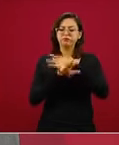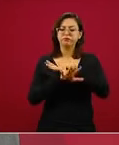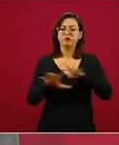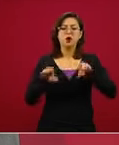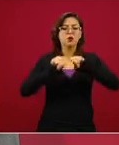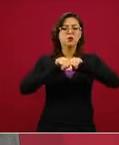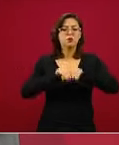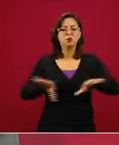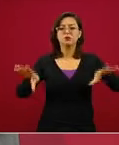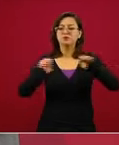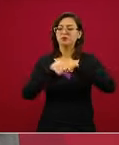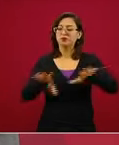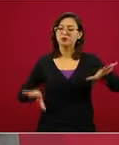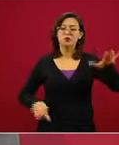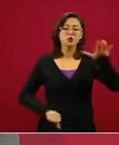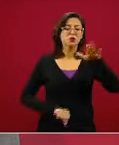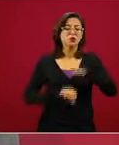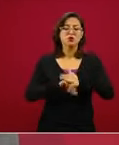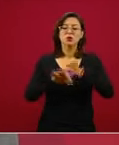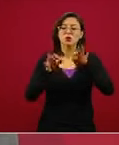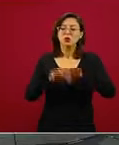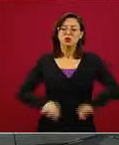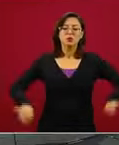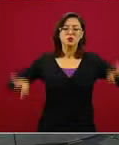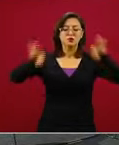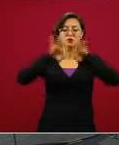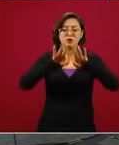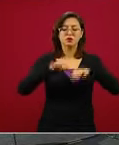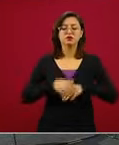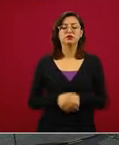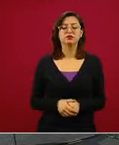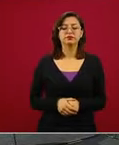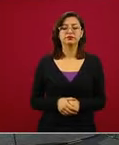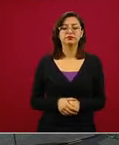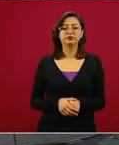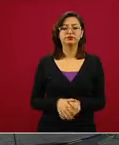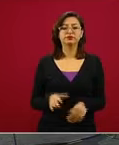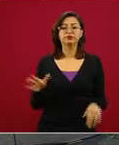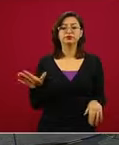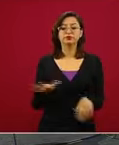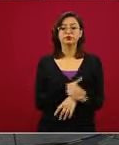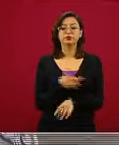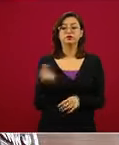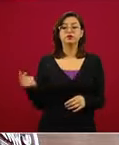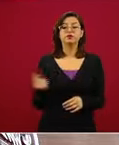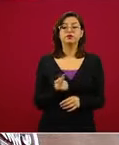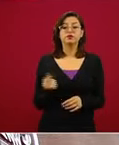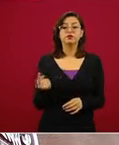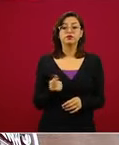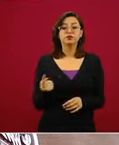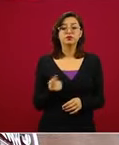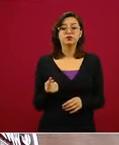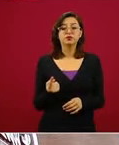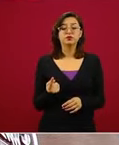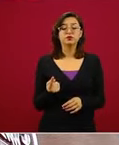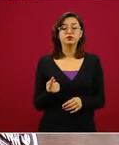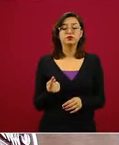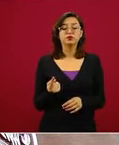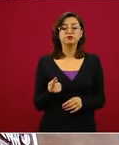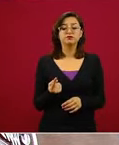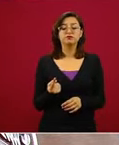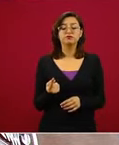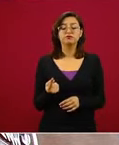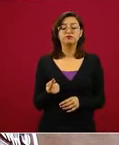fundamental, porque al final de cuentas